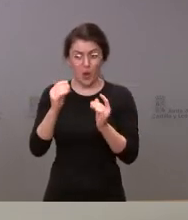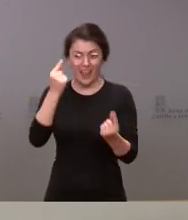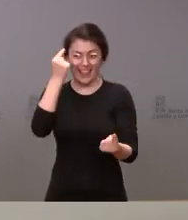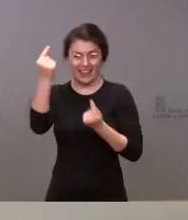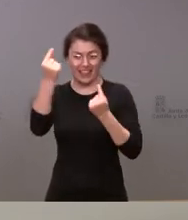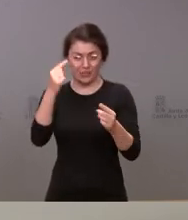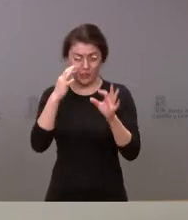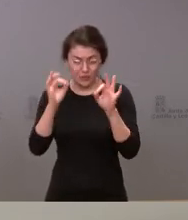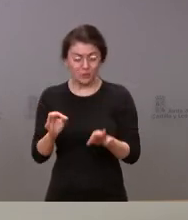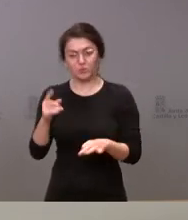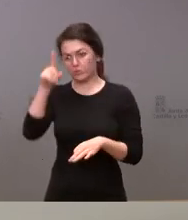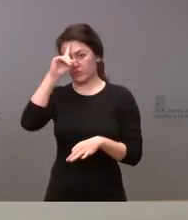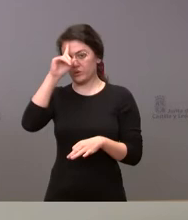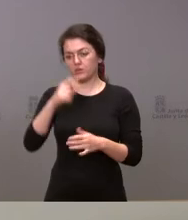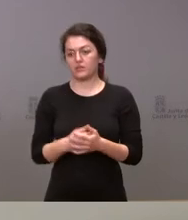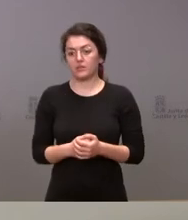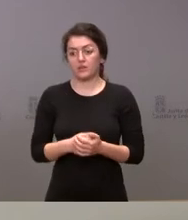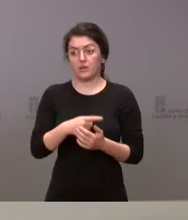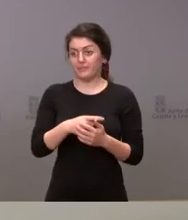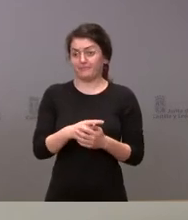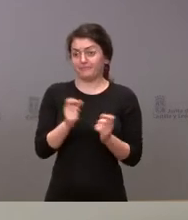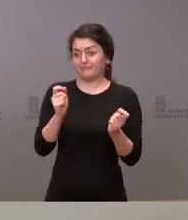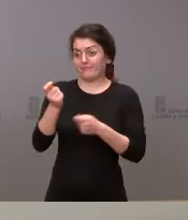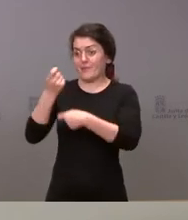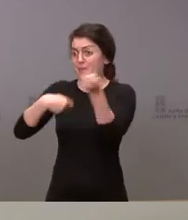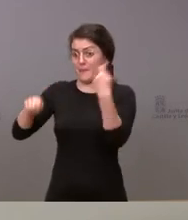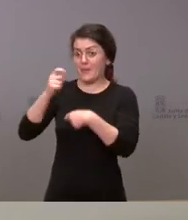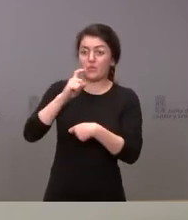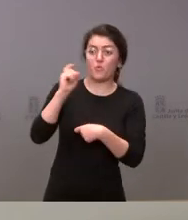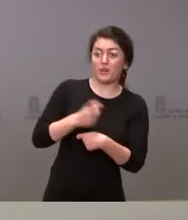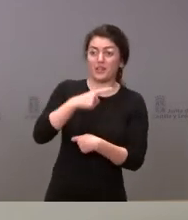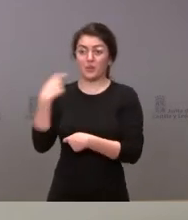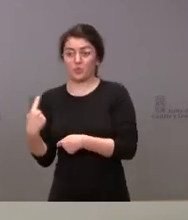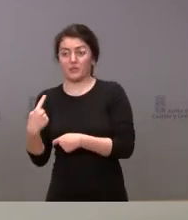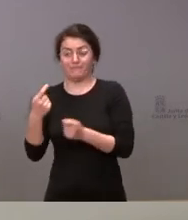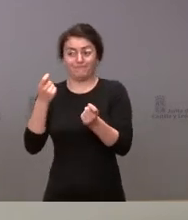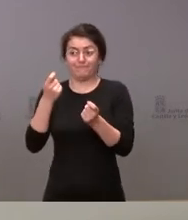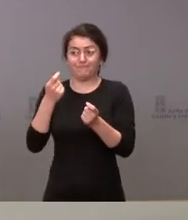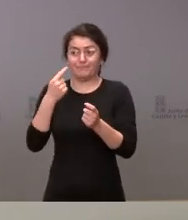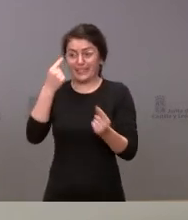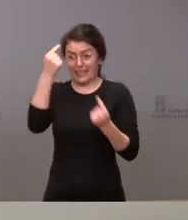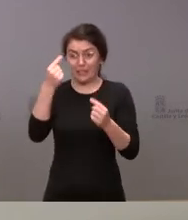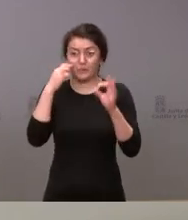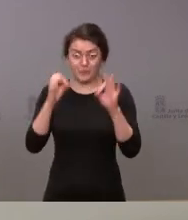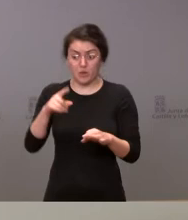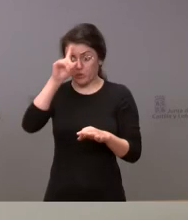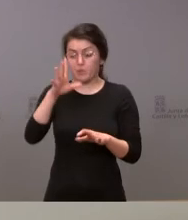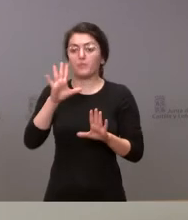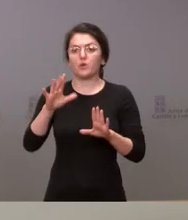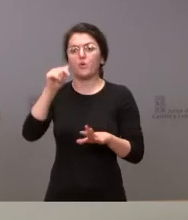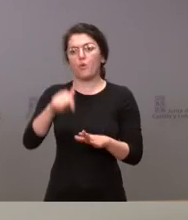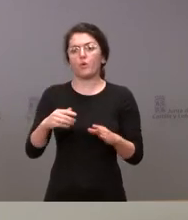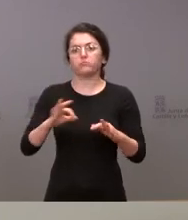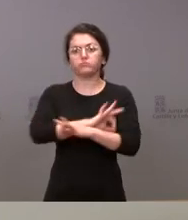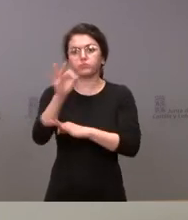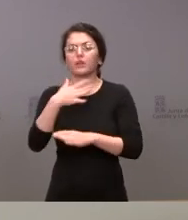Ucrania, ni a Rusia en relación de los otros productivos, pero sí se los podemos detallar a lo largo de la jornada. Como les